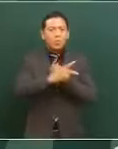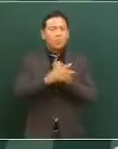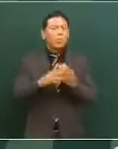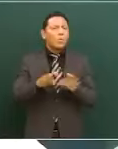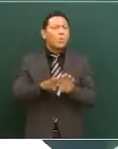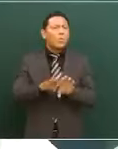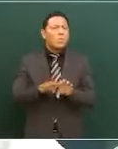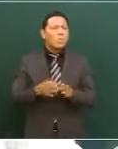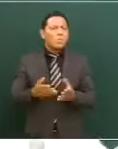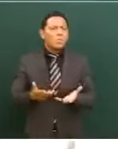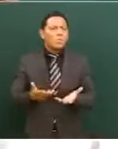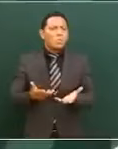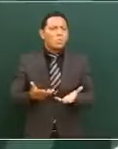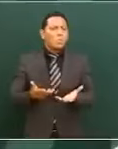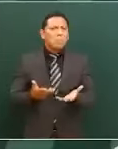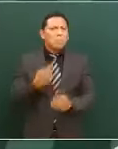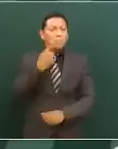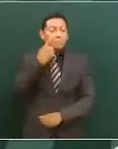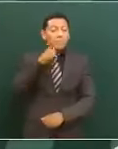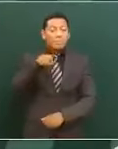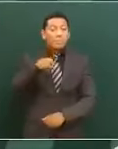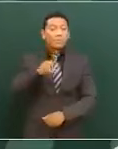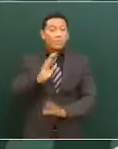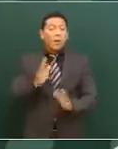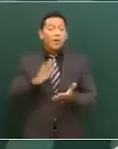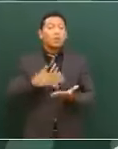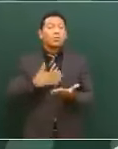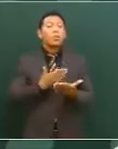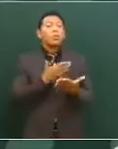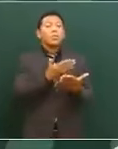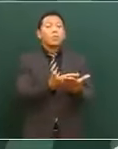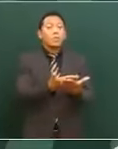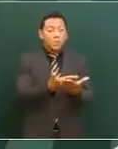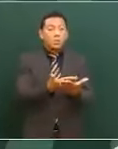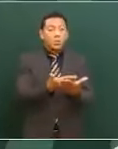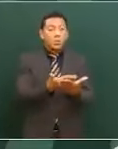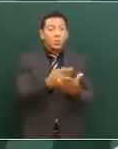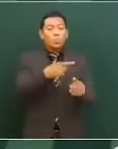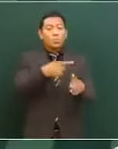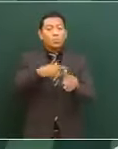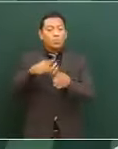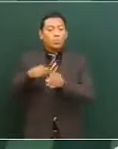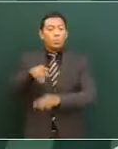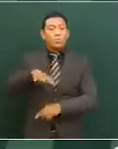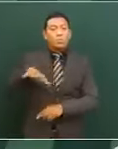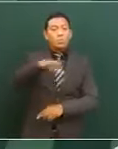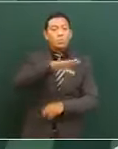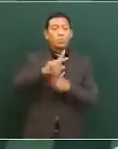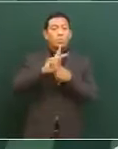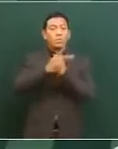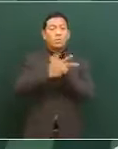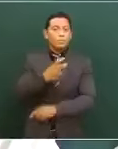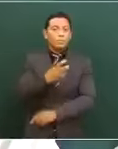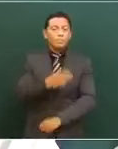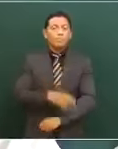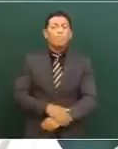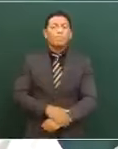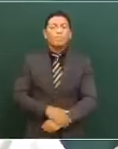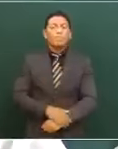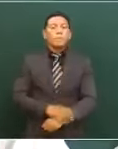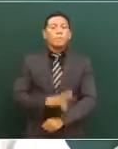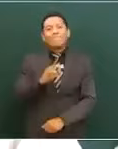como lo están solicitando la mayoría de los países del mundo.